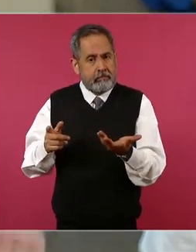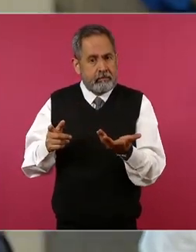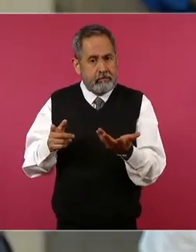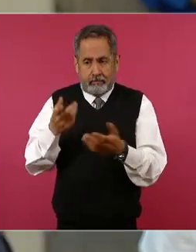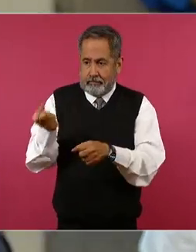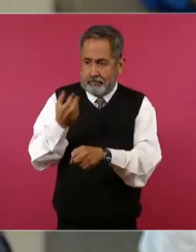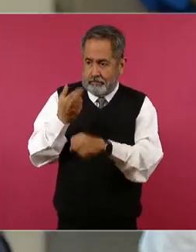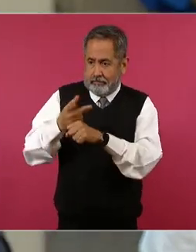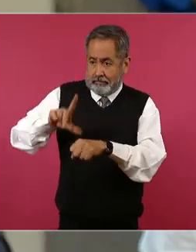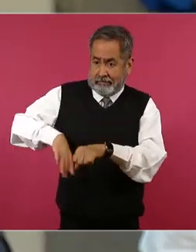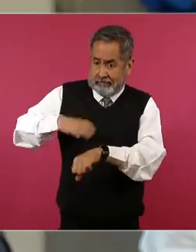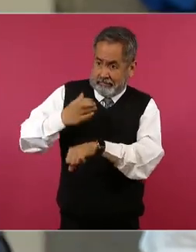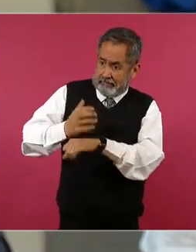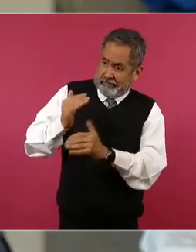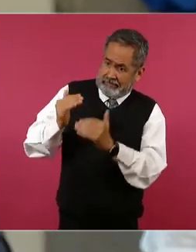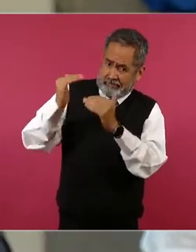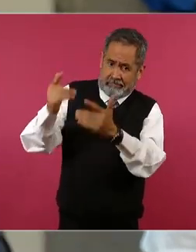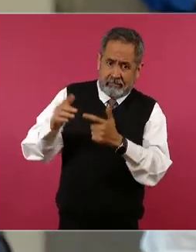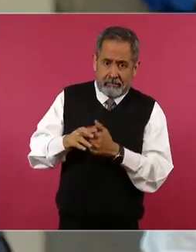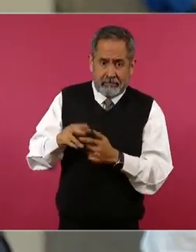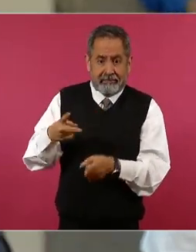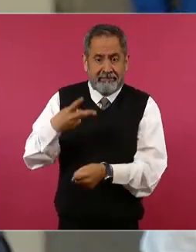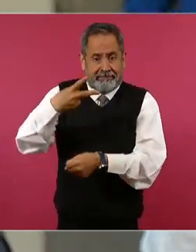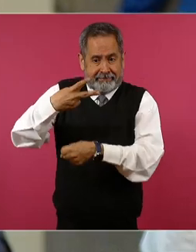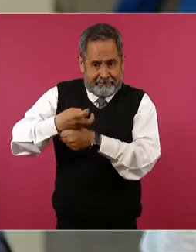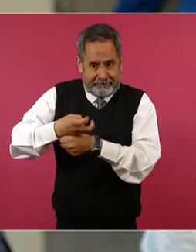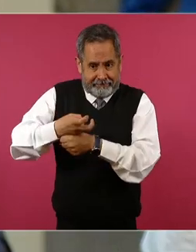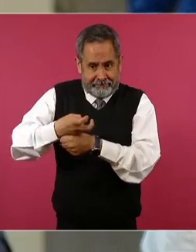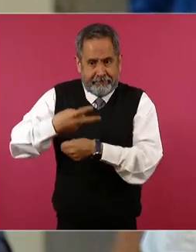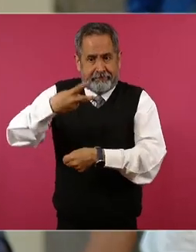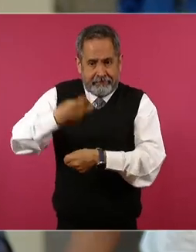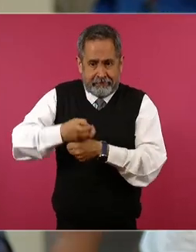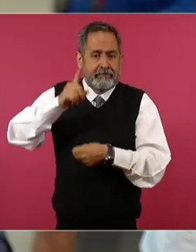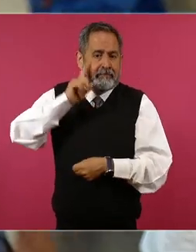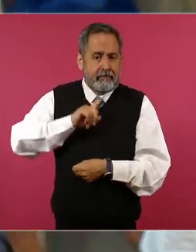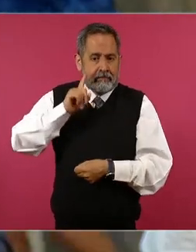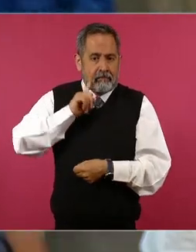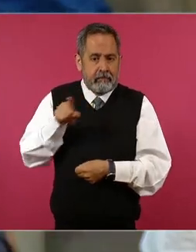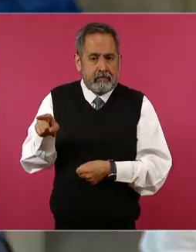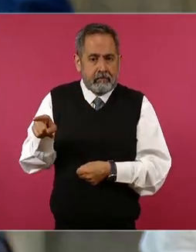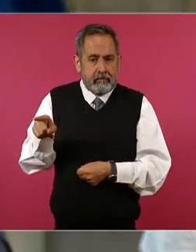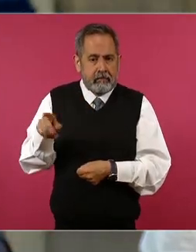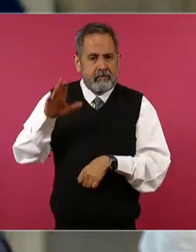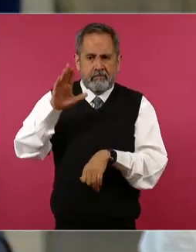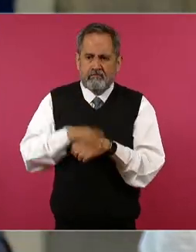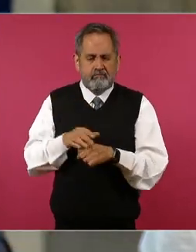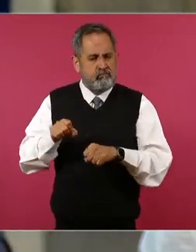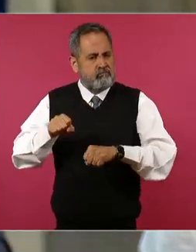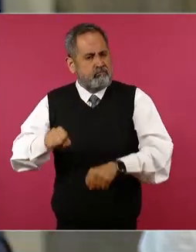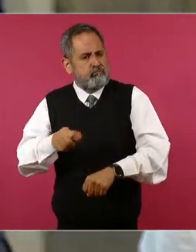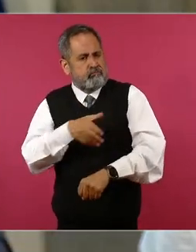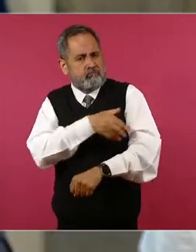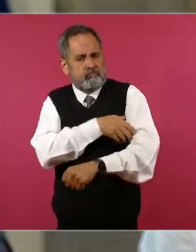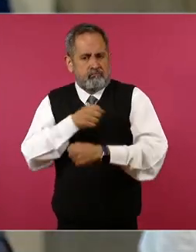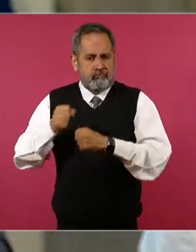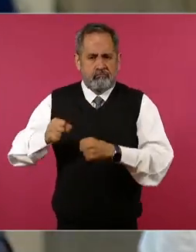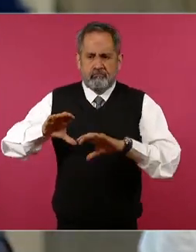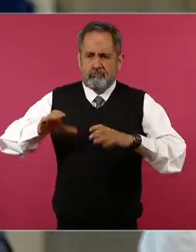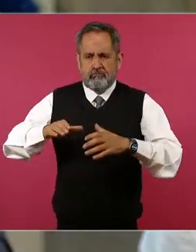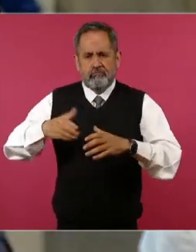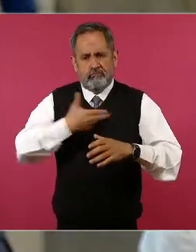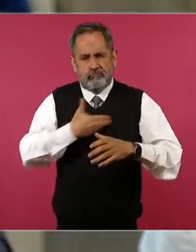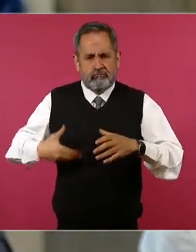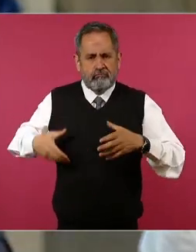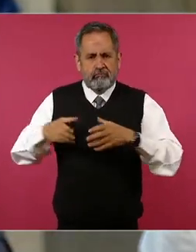secretaria de gobernación la segunda la segunda mujer con más poder en el poder ejecutivo